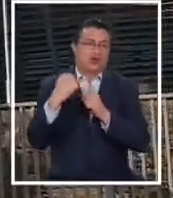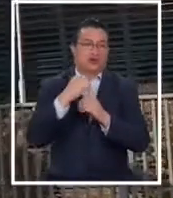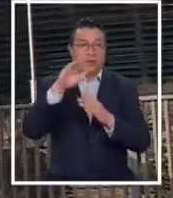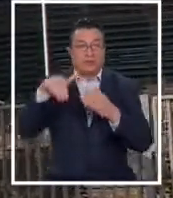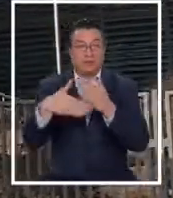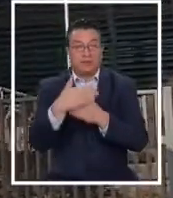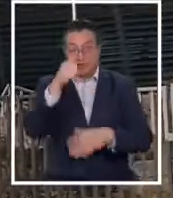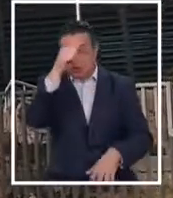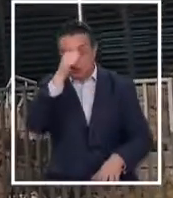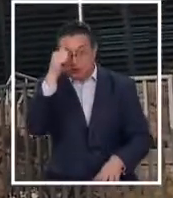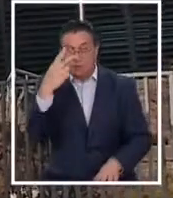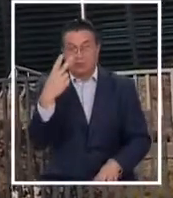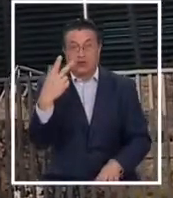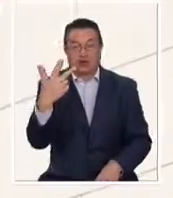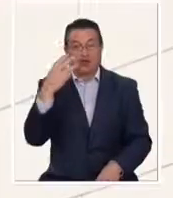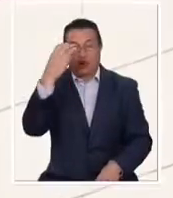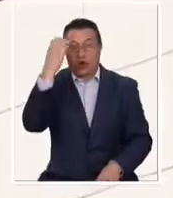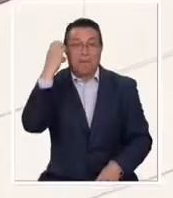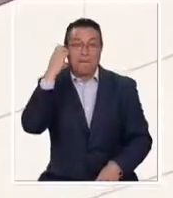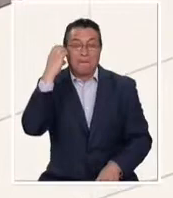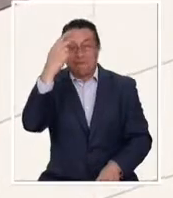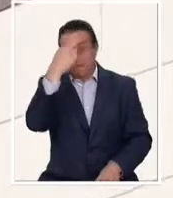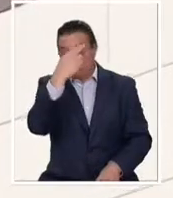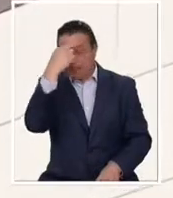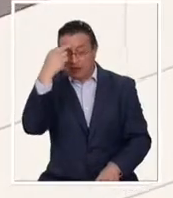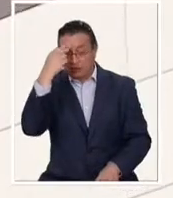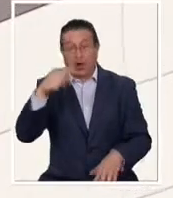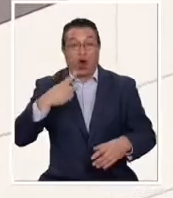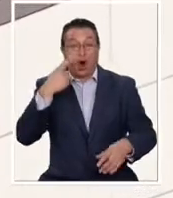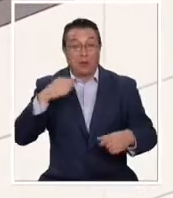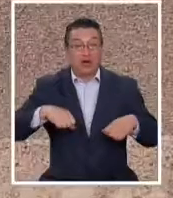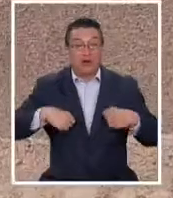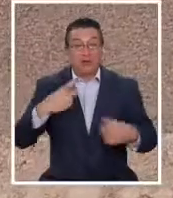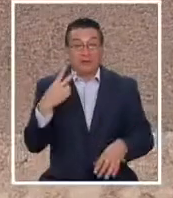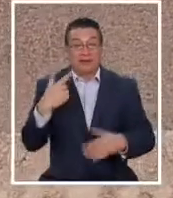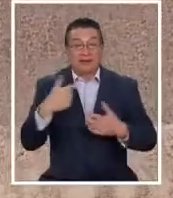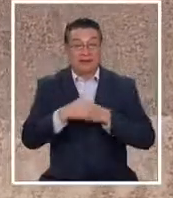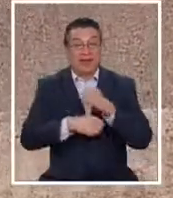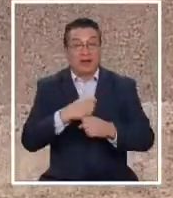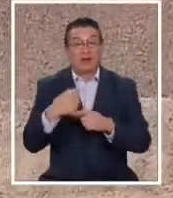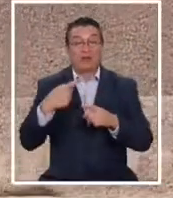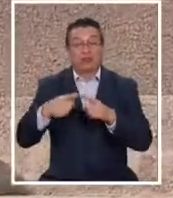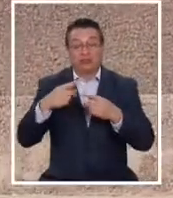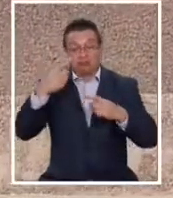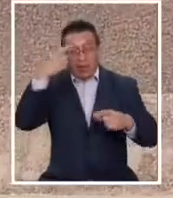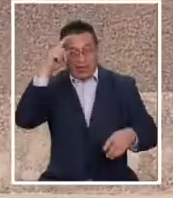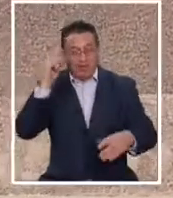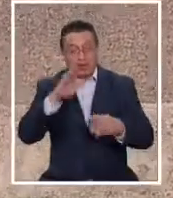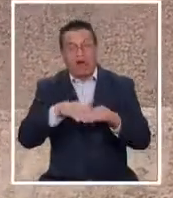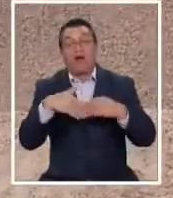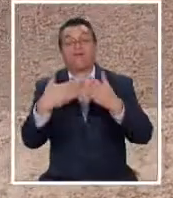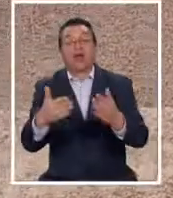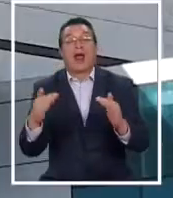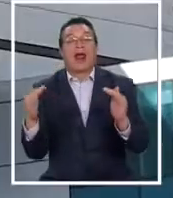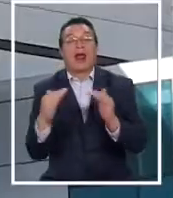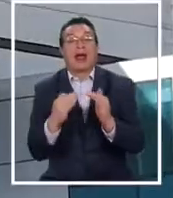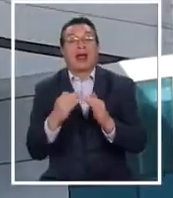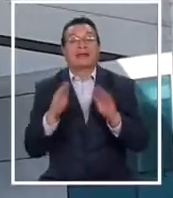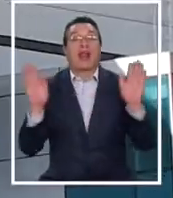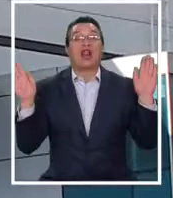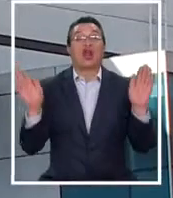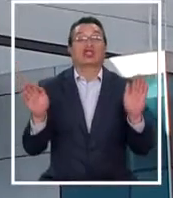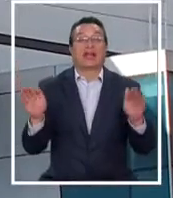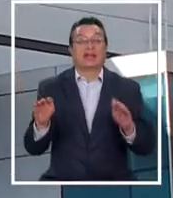madrugada del domingo 28 de marzo. El joven de 27 años fue encontrado con múltiples lesiones afuera de su casa en Los